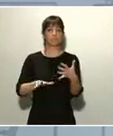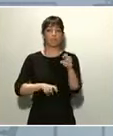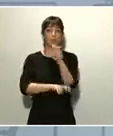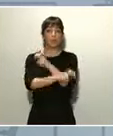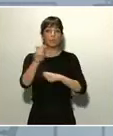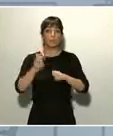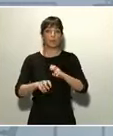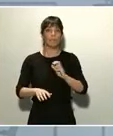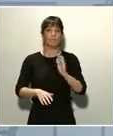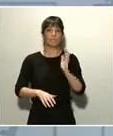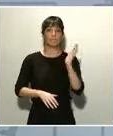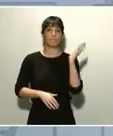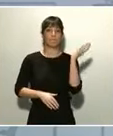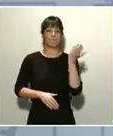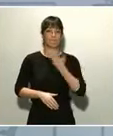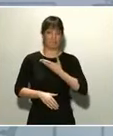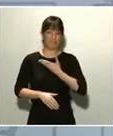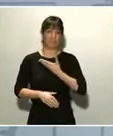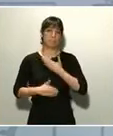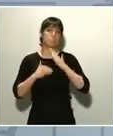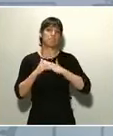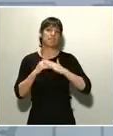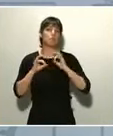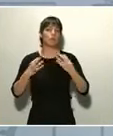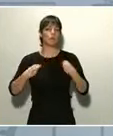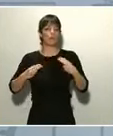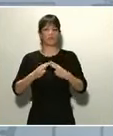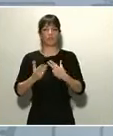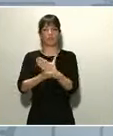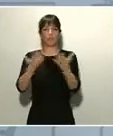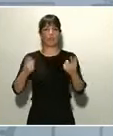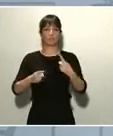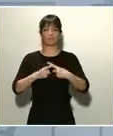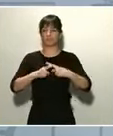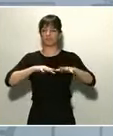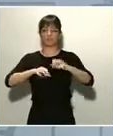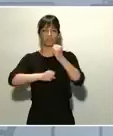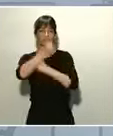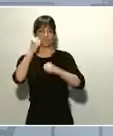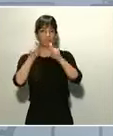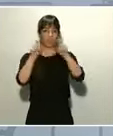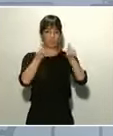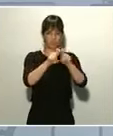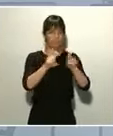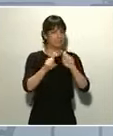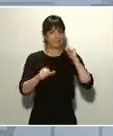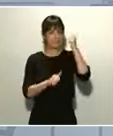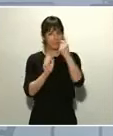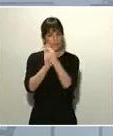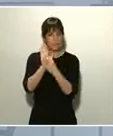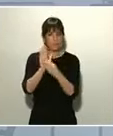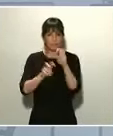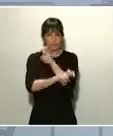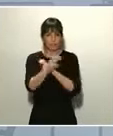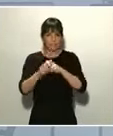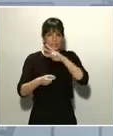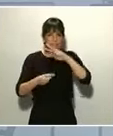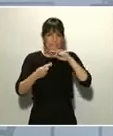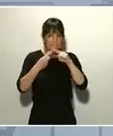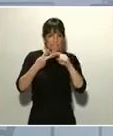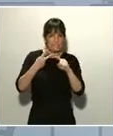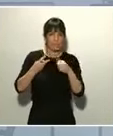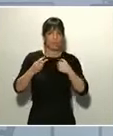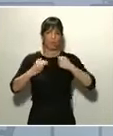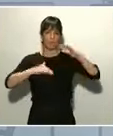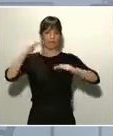sobre nuestra vida social y nuestra actividad económica y empresarial. Ese equilibrio entre eficacia sanitaria y las medidas de